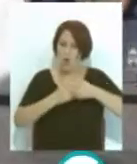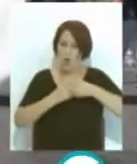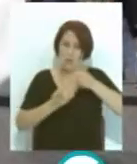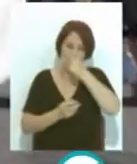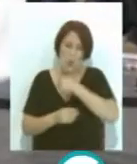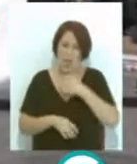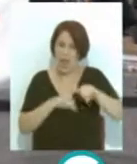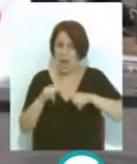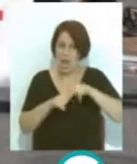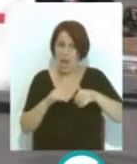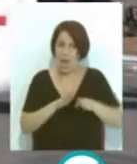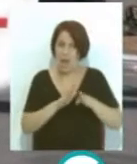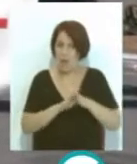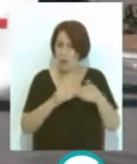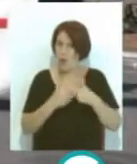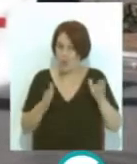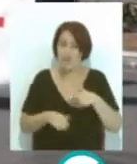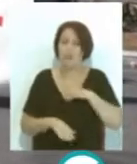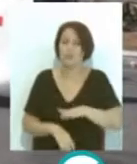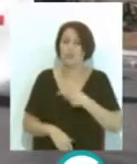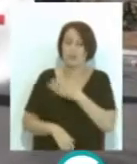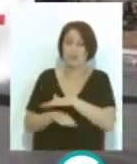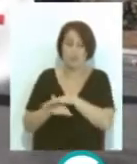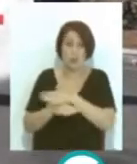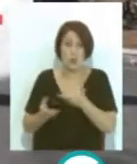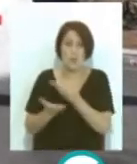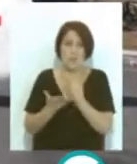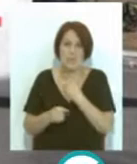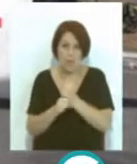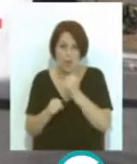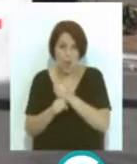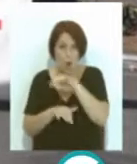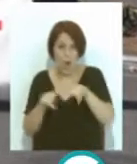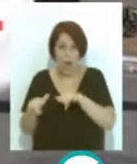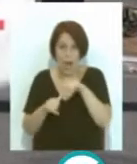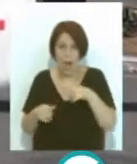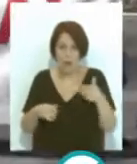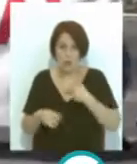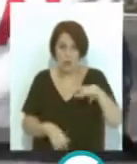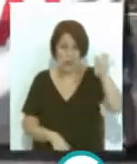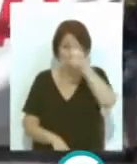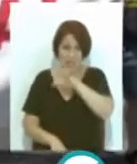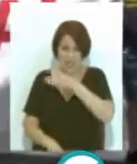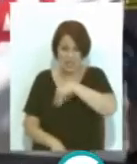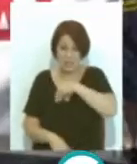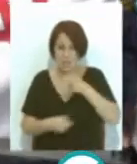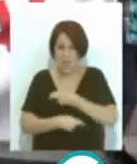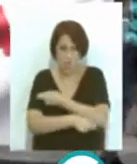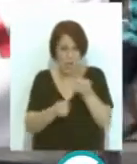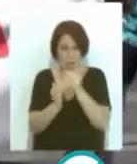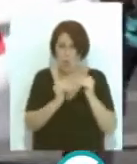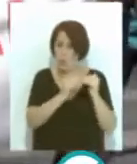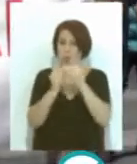Puerto Real. La enmienda insta al Gobierno a promover el reparto del trabajo de Airbus entre las diferentes fábricas a nivel nacional.